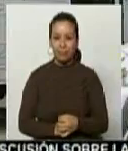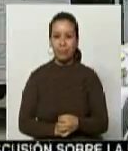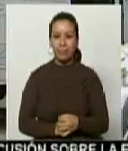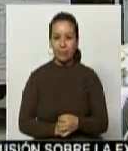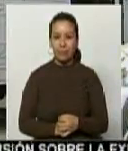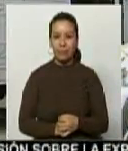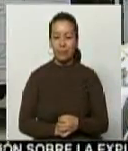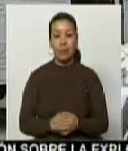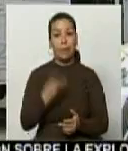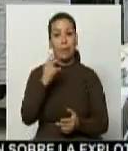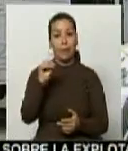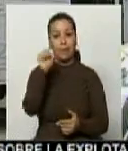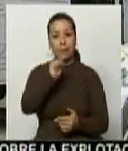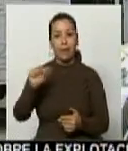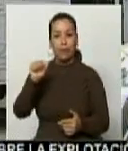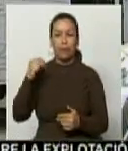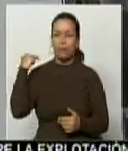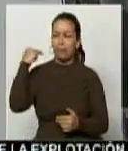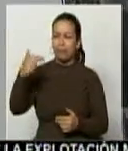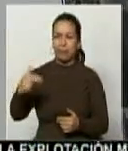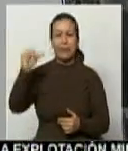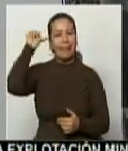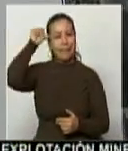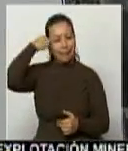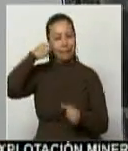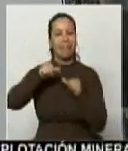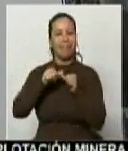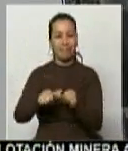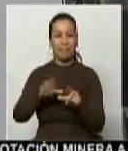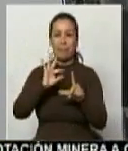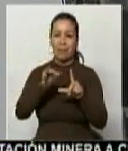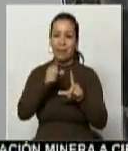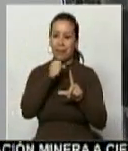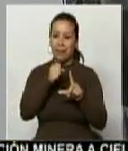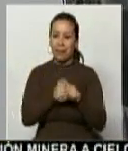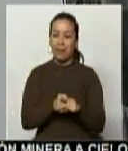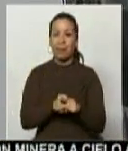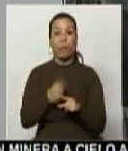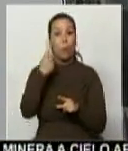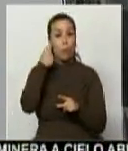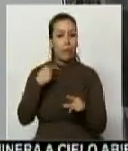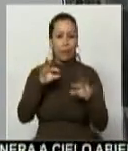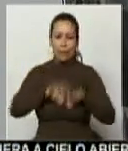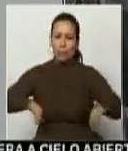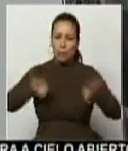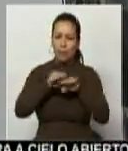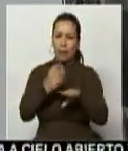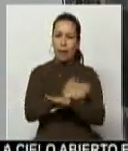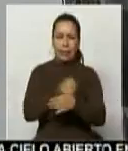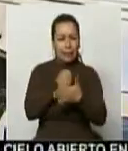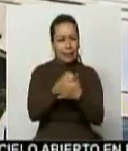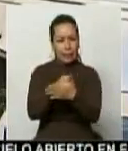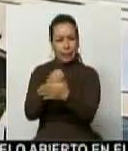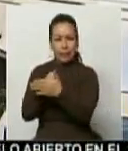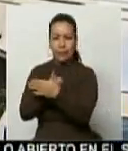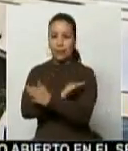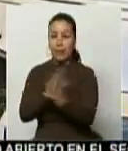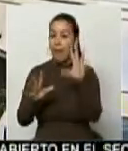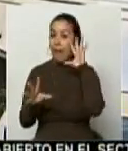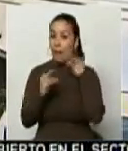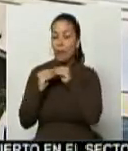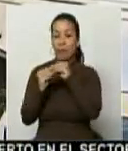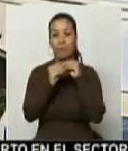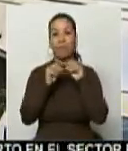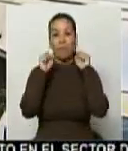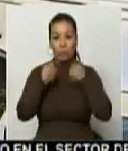El 20 de agosto pasará la historia para el canal regional Telecafé, pues será el día en que luego de importantes gestiones, se logrará llegar con nuestra señal